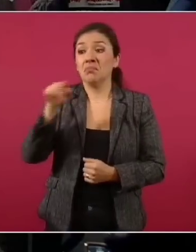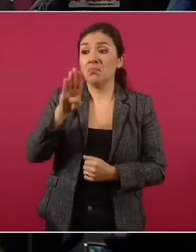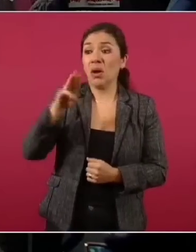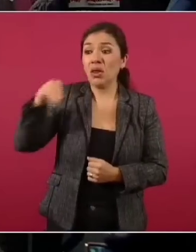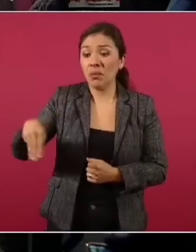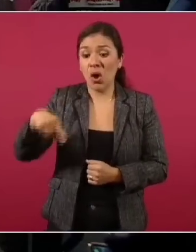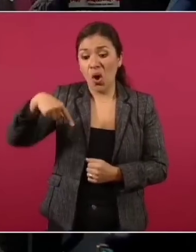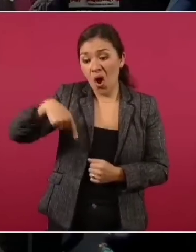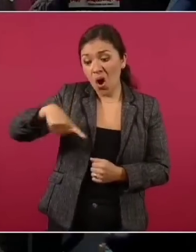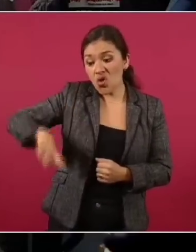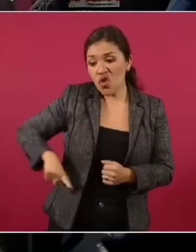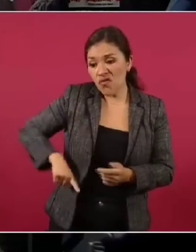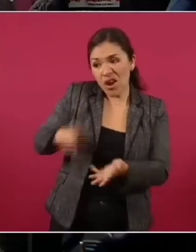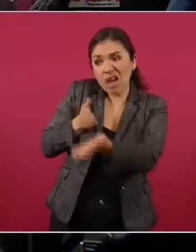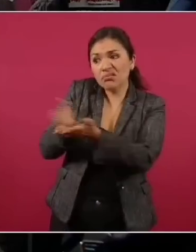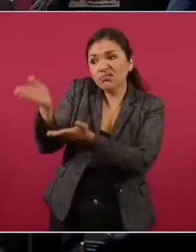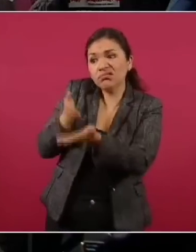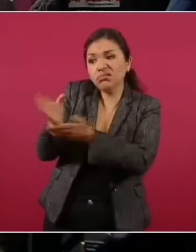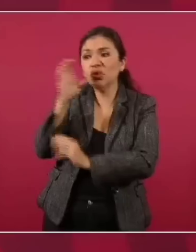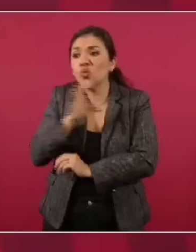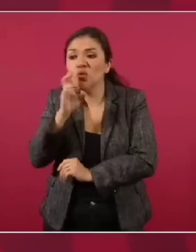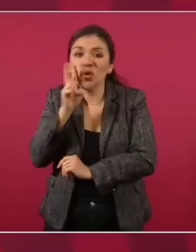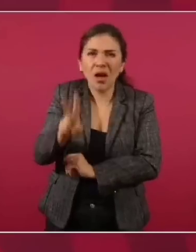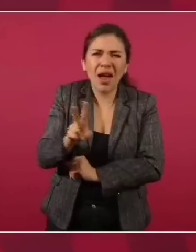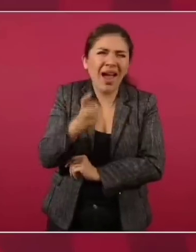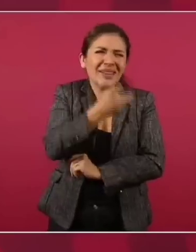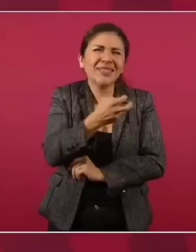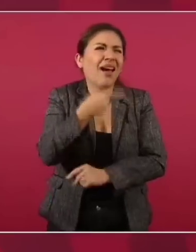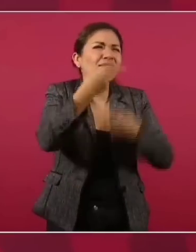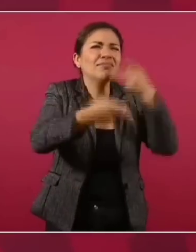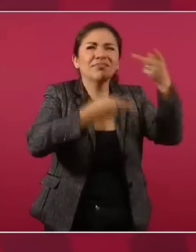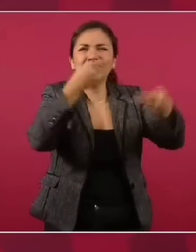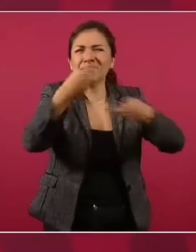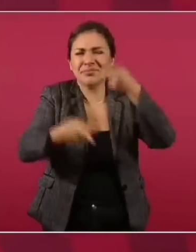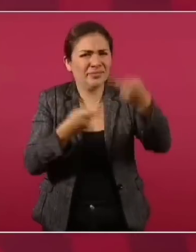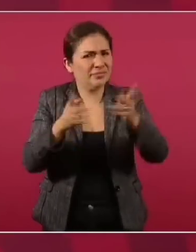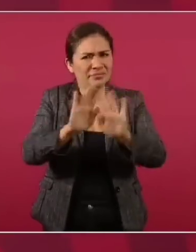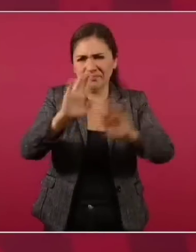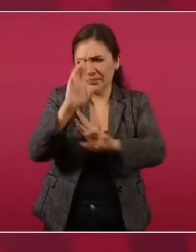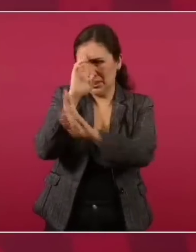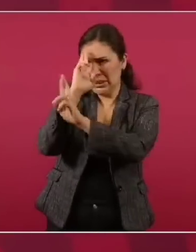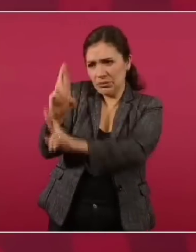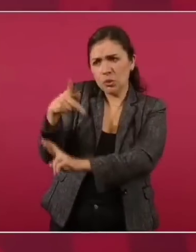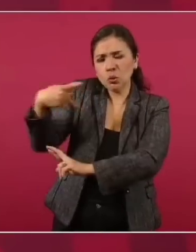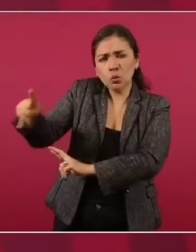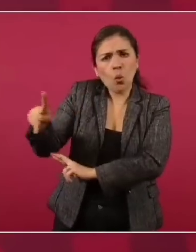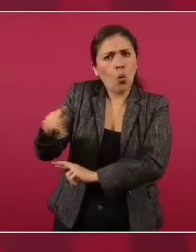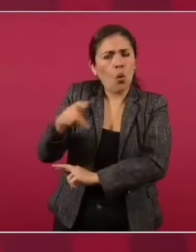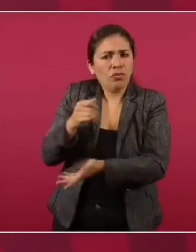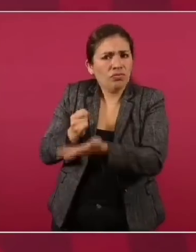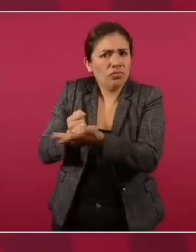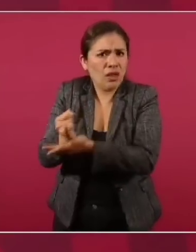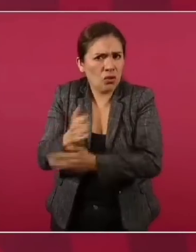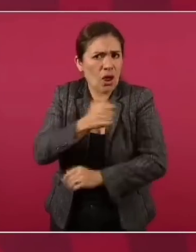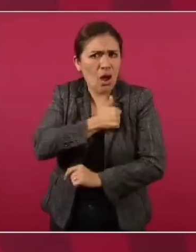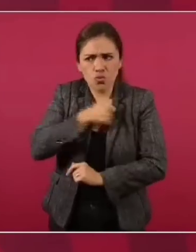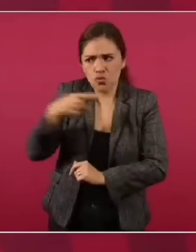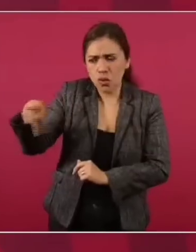México? Bueno, decían muchas cosas. Entonces, hay autonomía y ellos deciden.